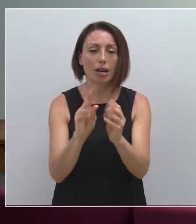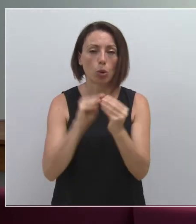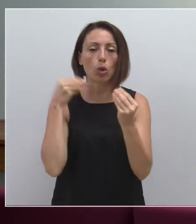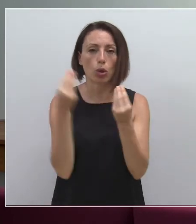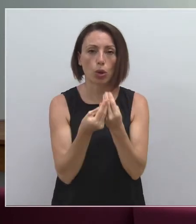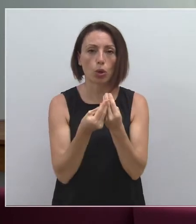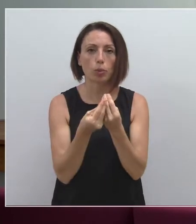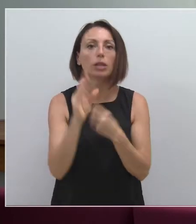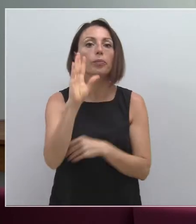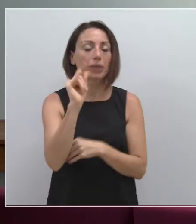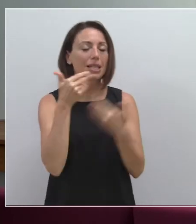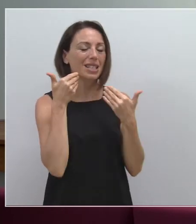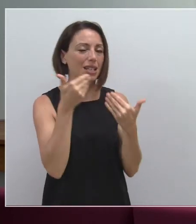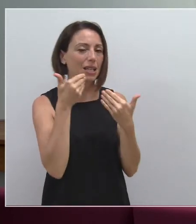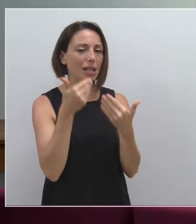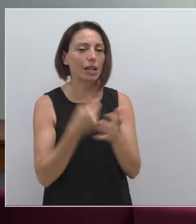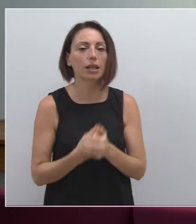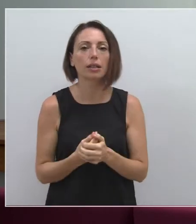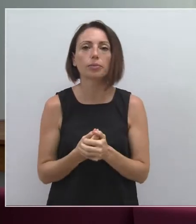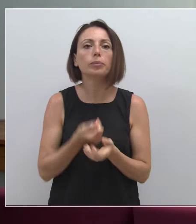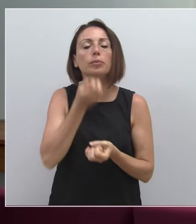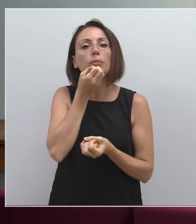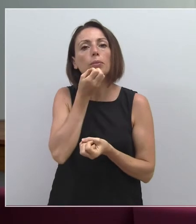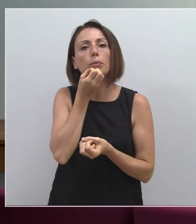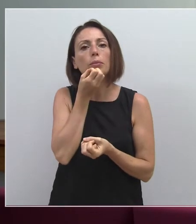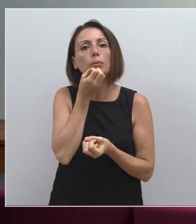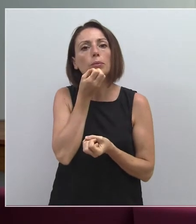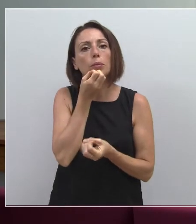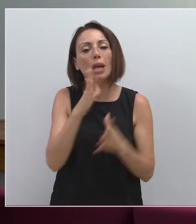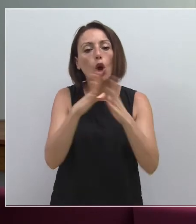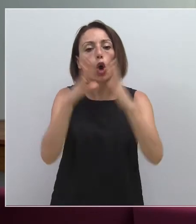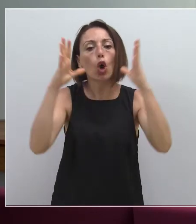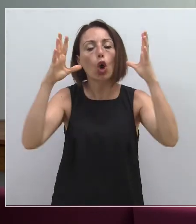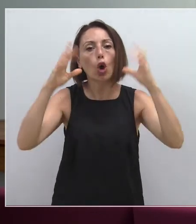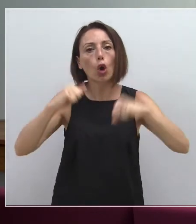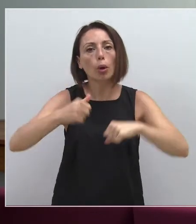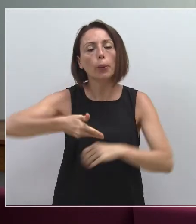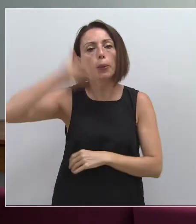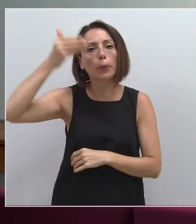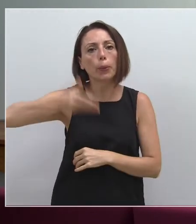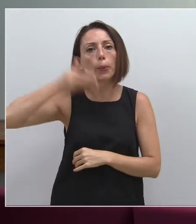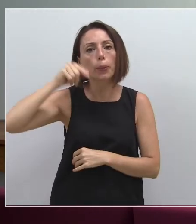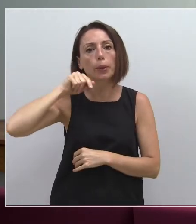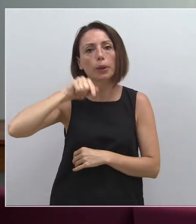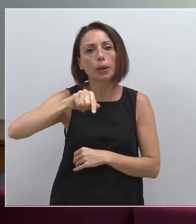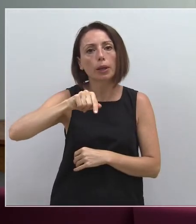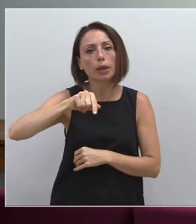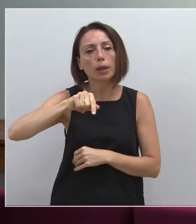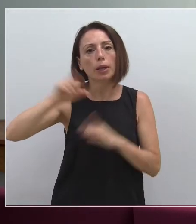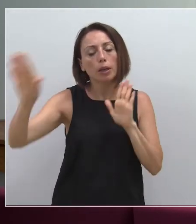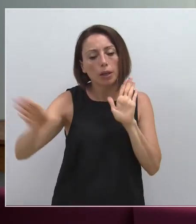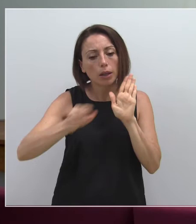gracias. Pues el convenio fundamentalmente es una adhesión